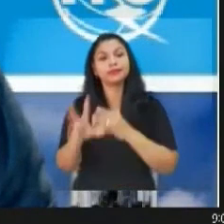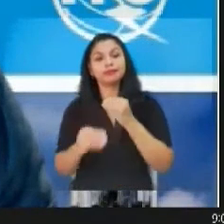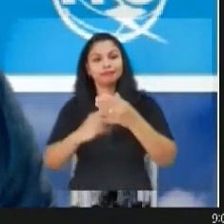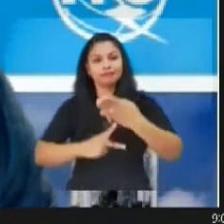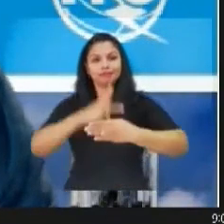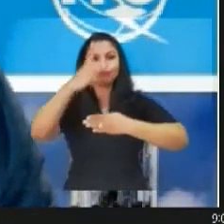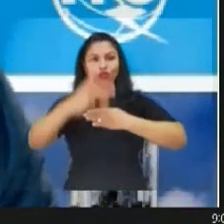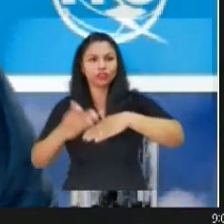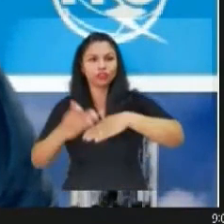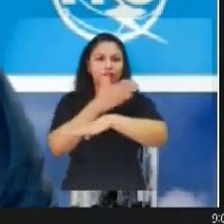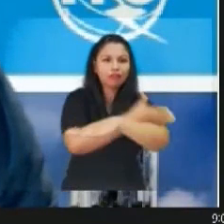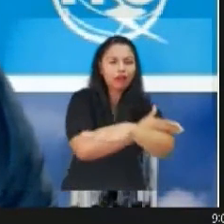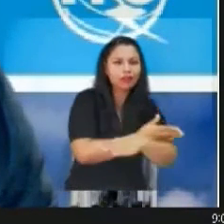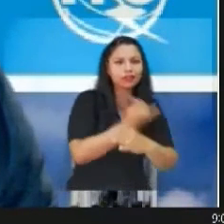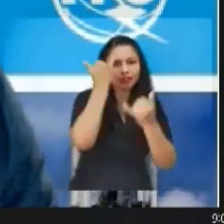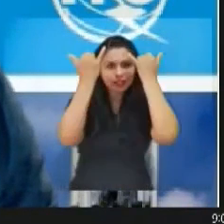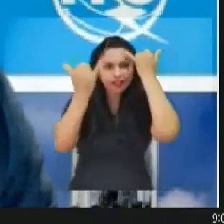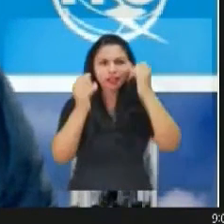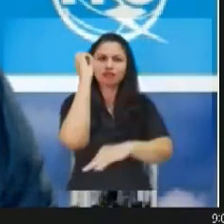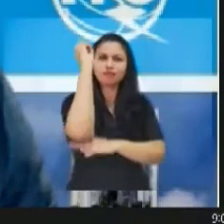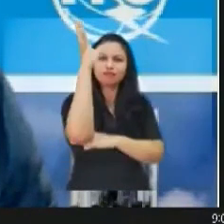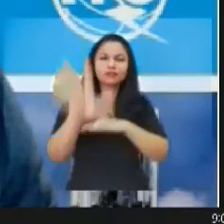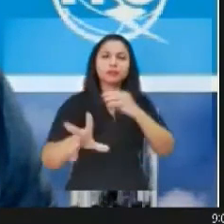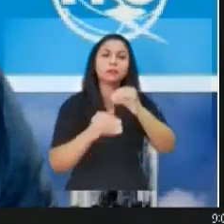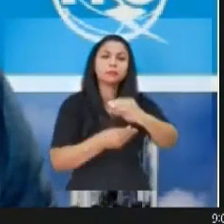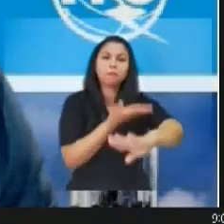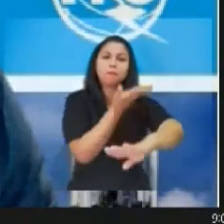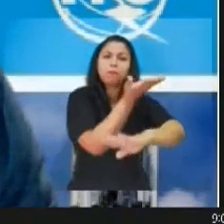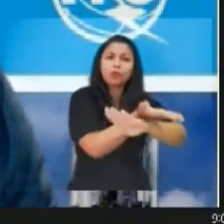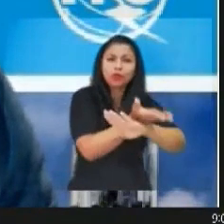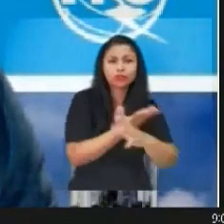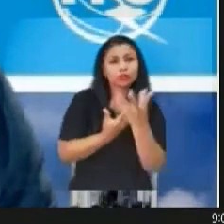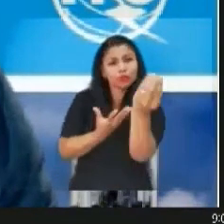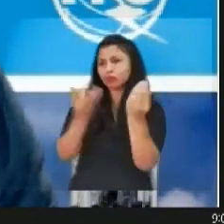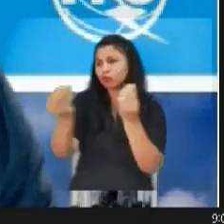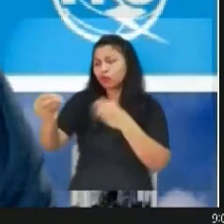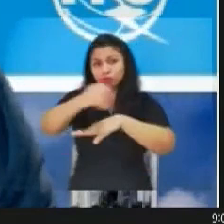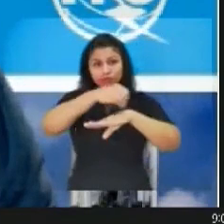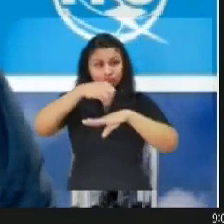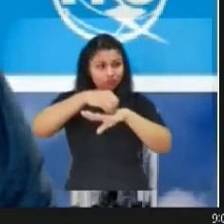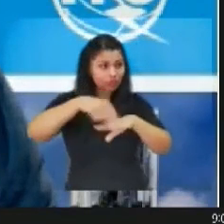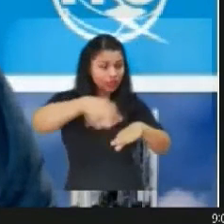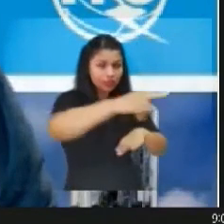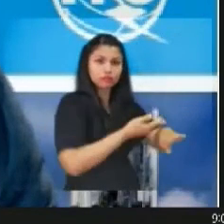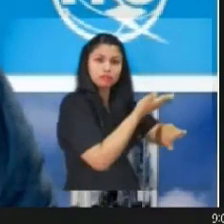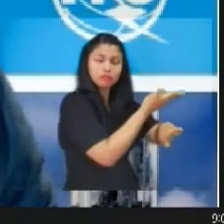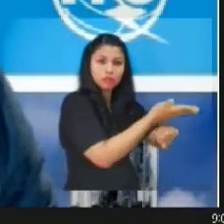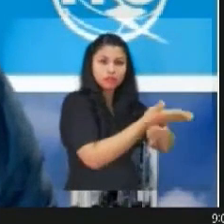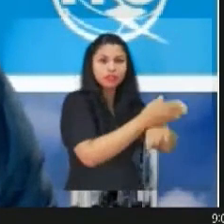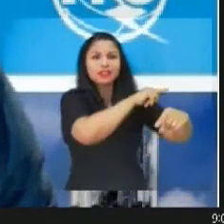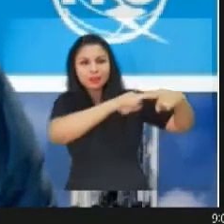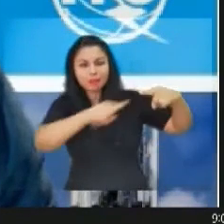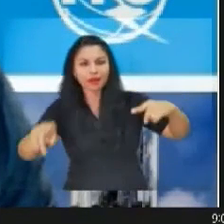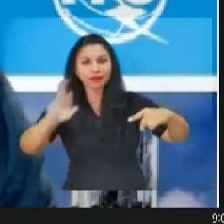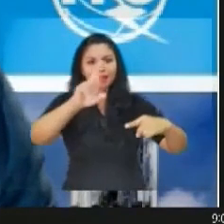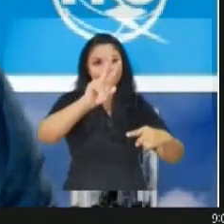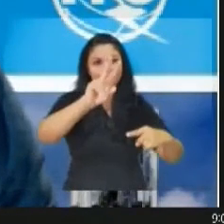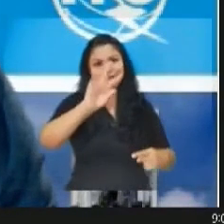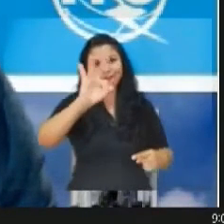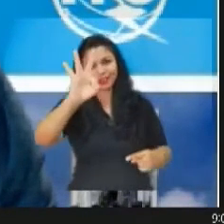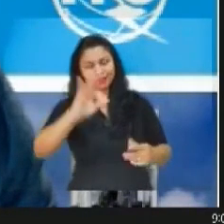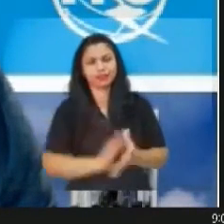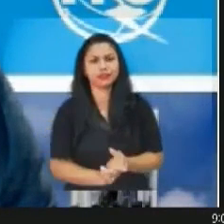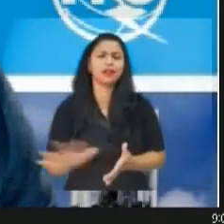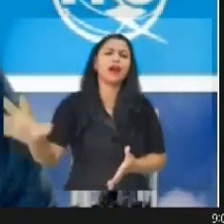de opiniones, posiciones o propuestas comunes de otros grupos regionales para la CMR23. Con esto, les agradezco mucho